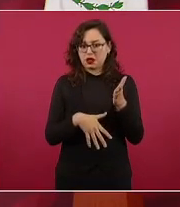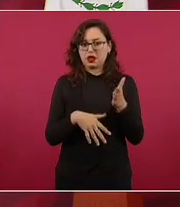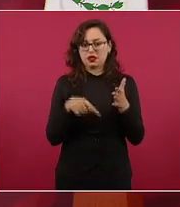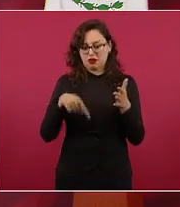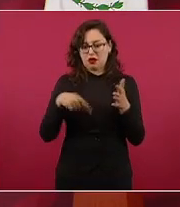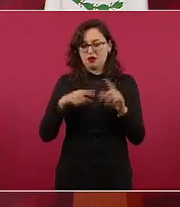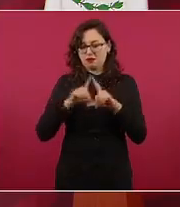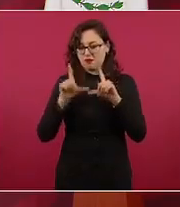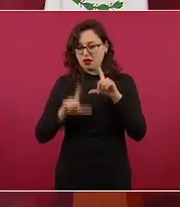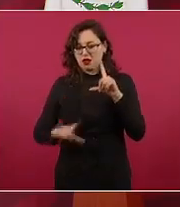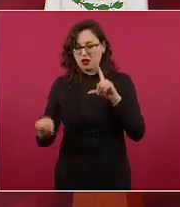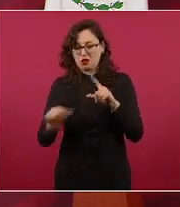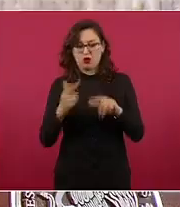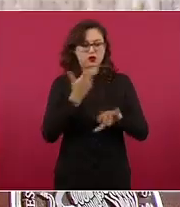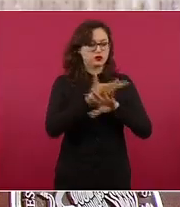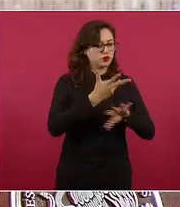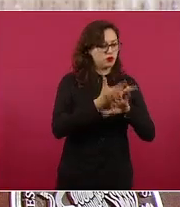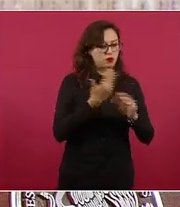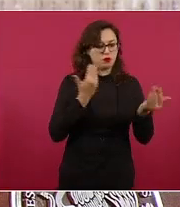México que en Estados Unidos